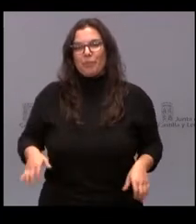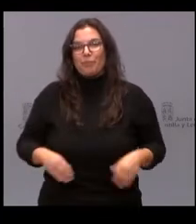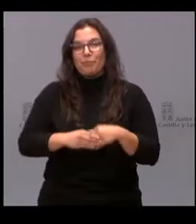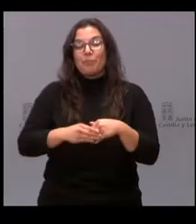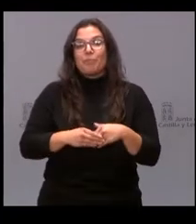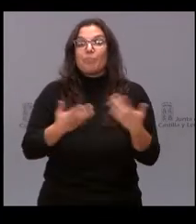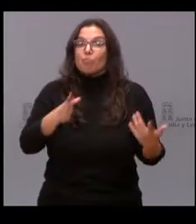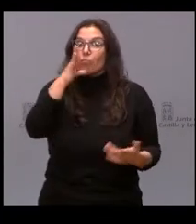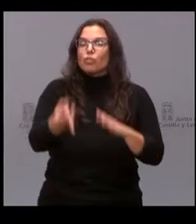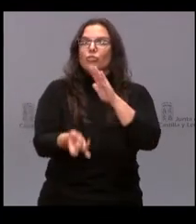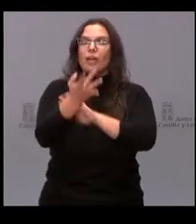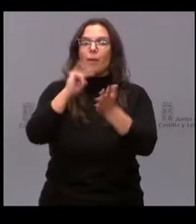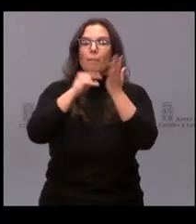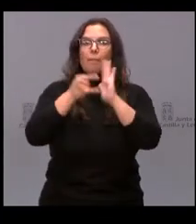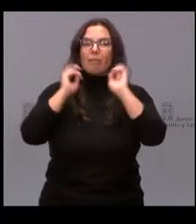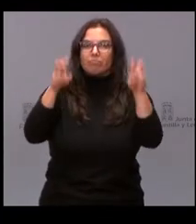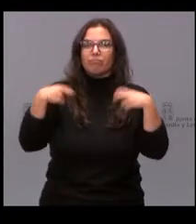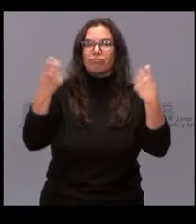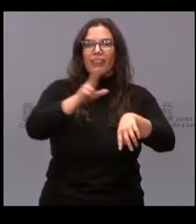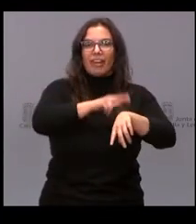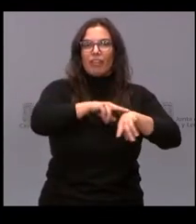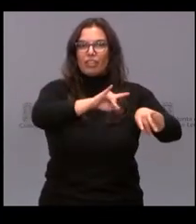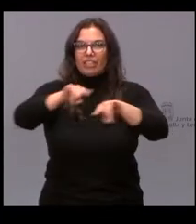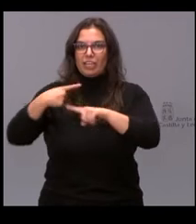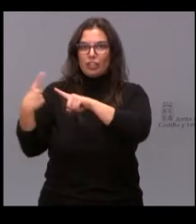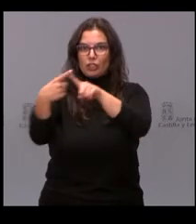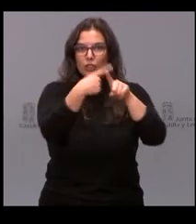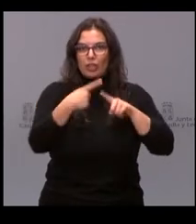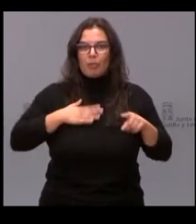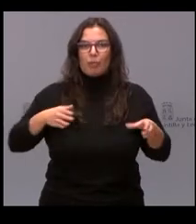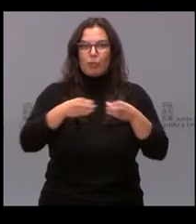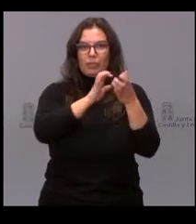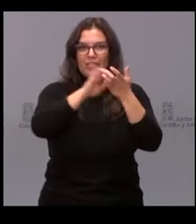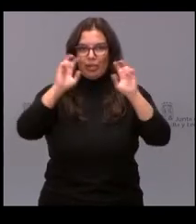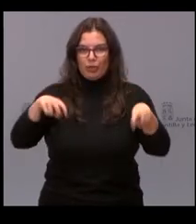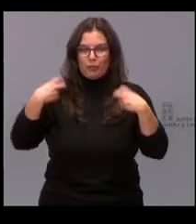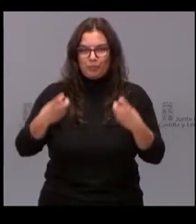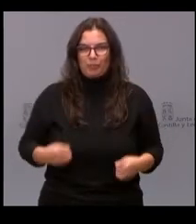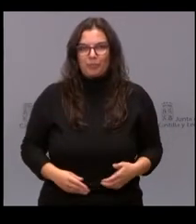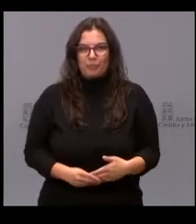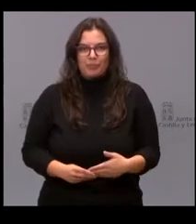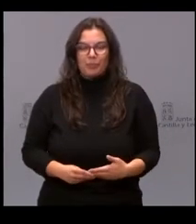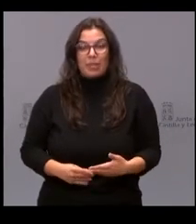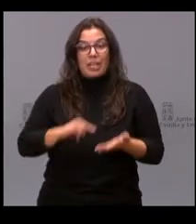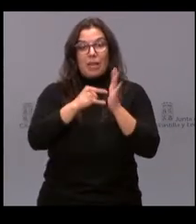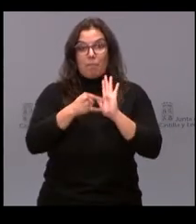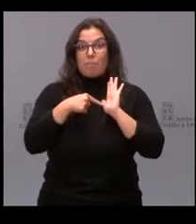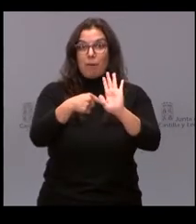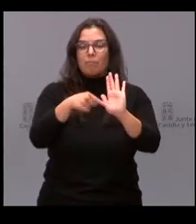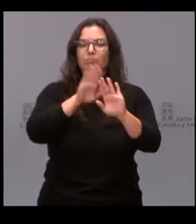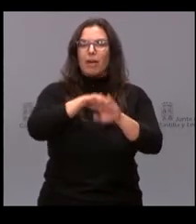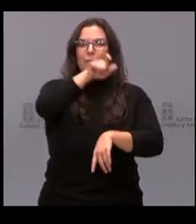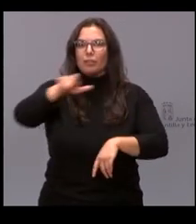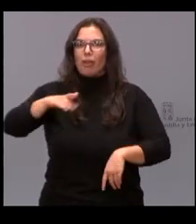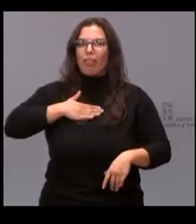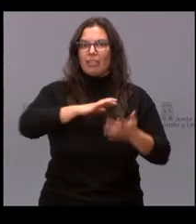marco nace el plan de transformación de las delegaciones territoriales de la Junta de Castilla y León. Un plan para los castellanos y